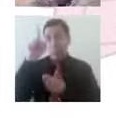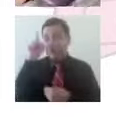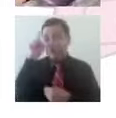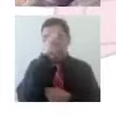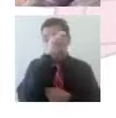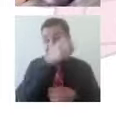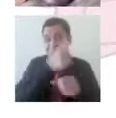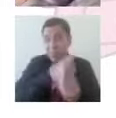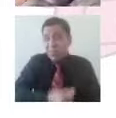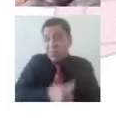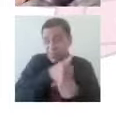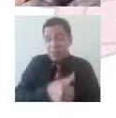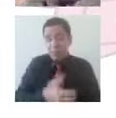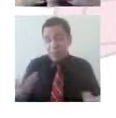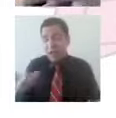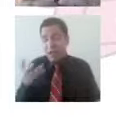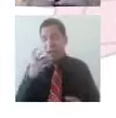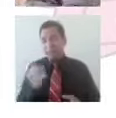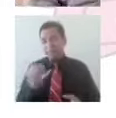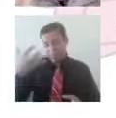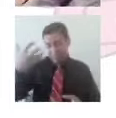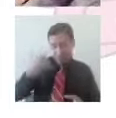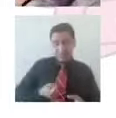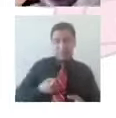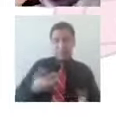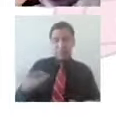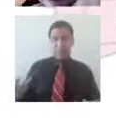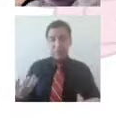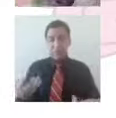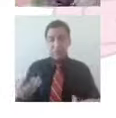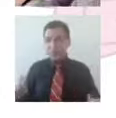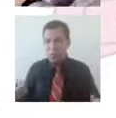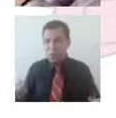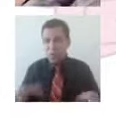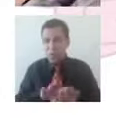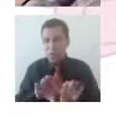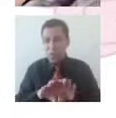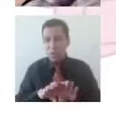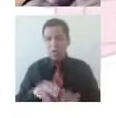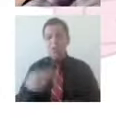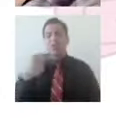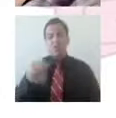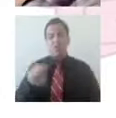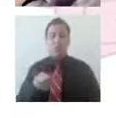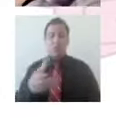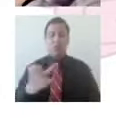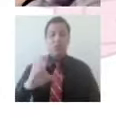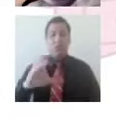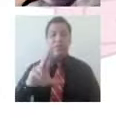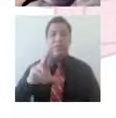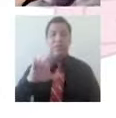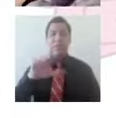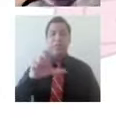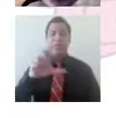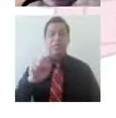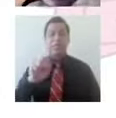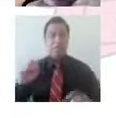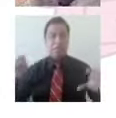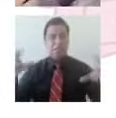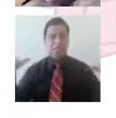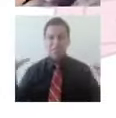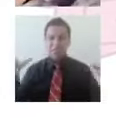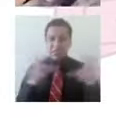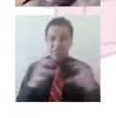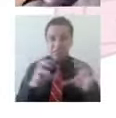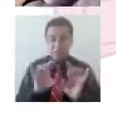en la vida cotidiana se debe a una parte que podemos llamar crisis, que se va a conceptualizar como un evento esperado, inesperado,